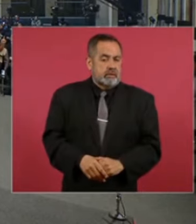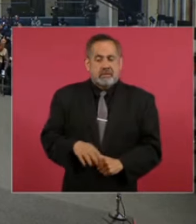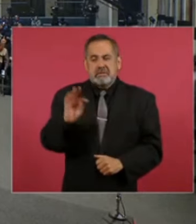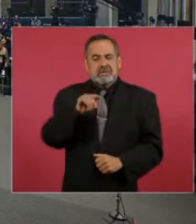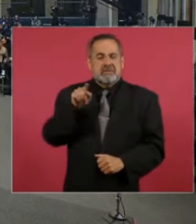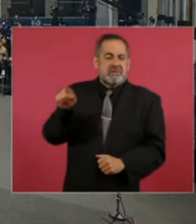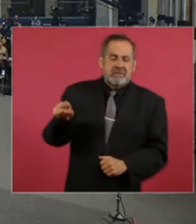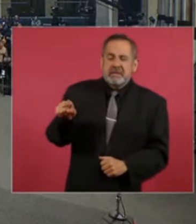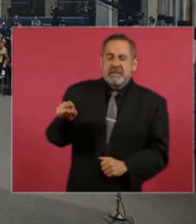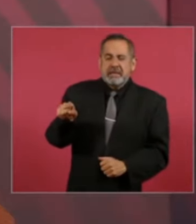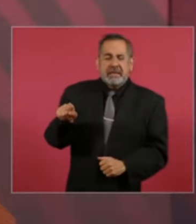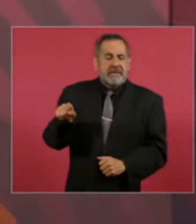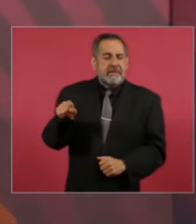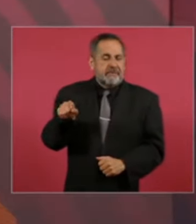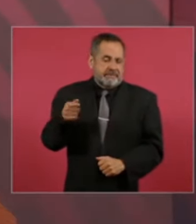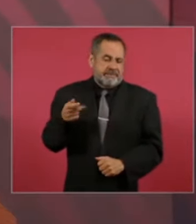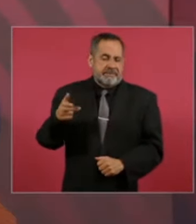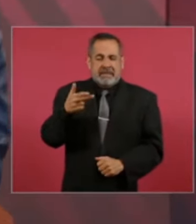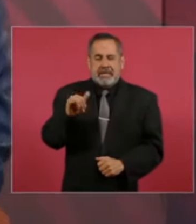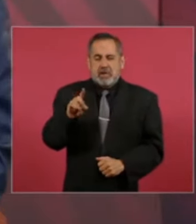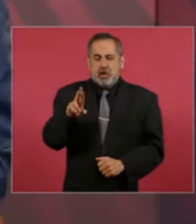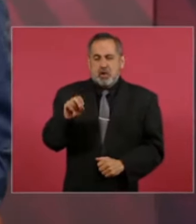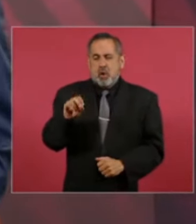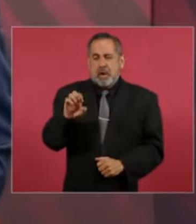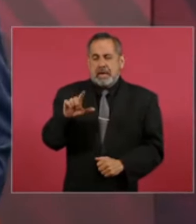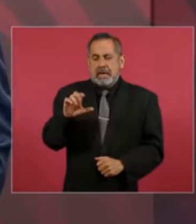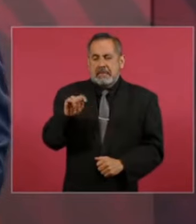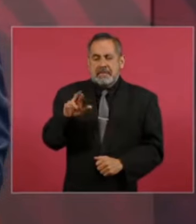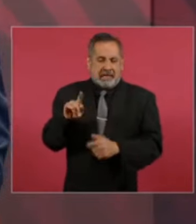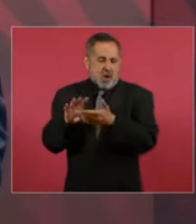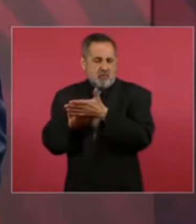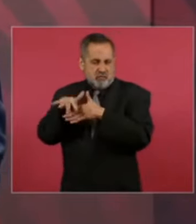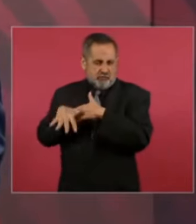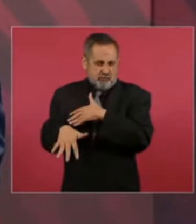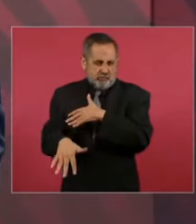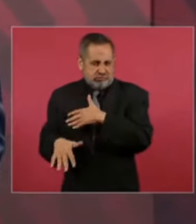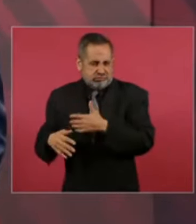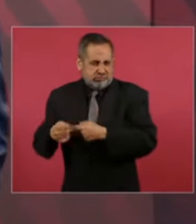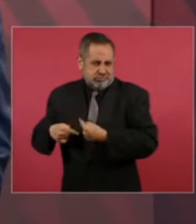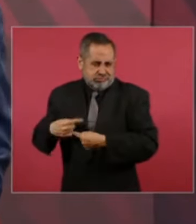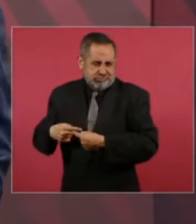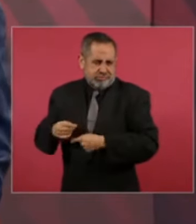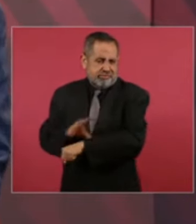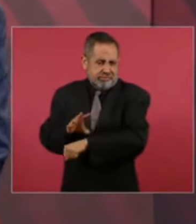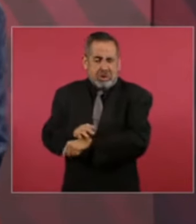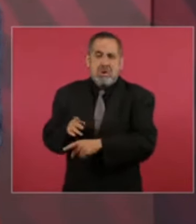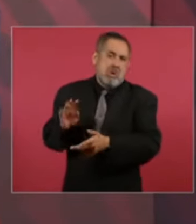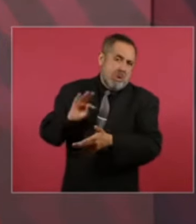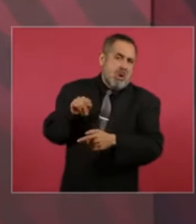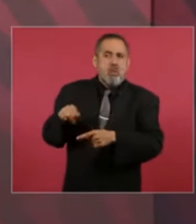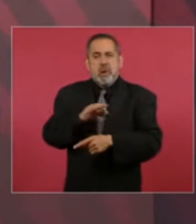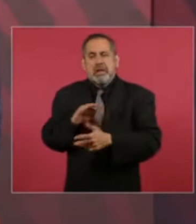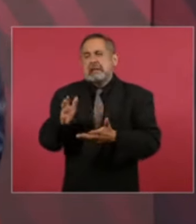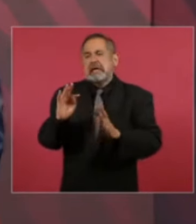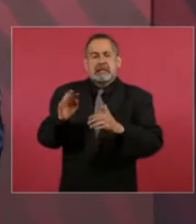hidroeléctrica tenía capacidad para producir energía con